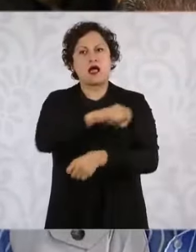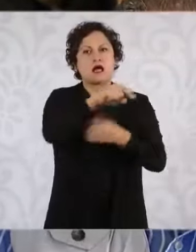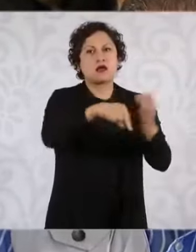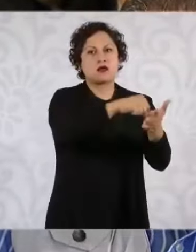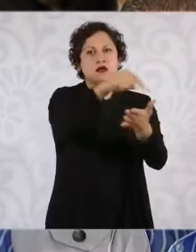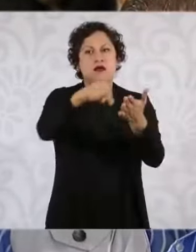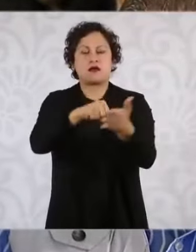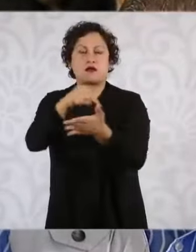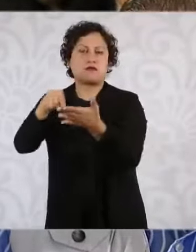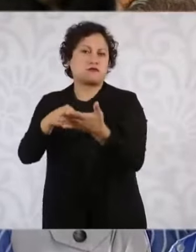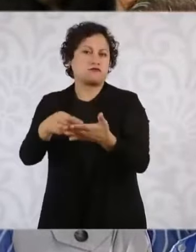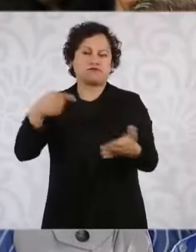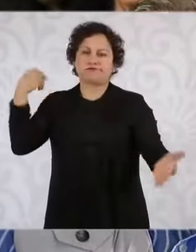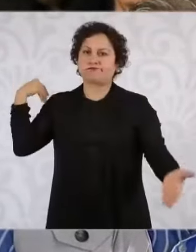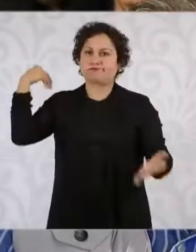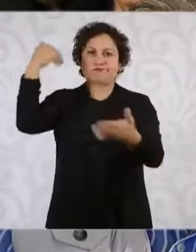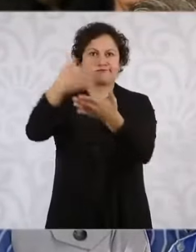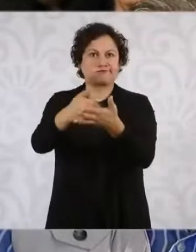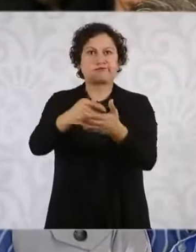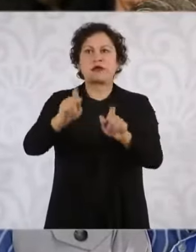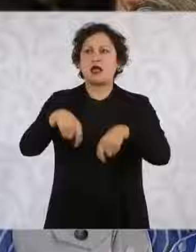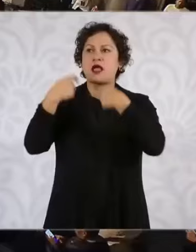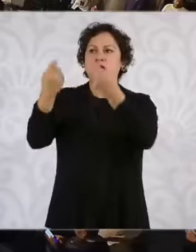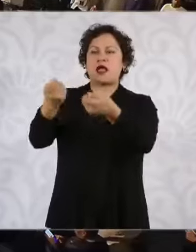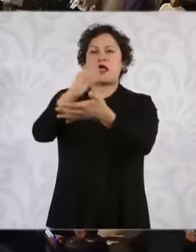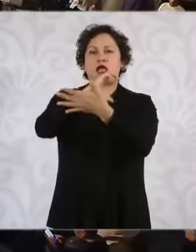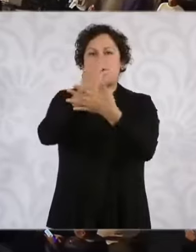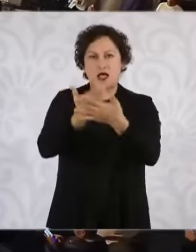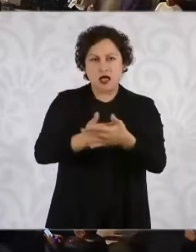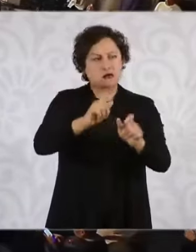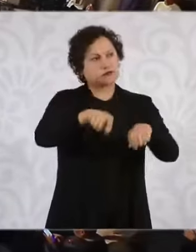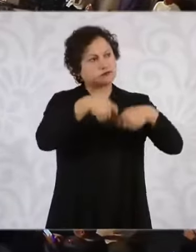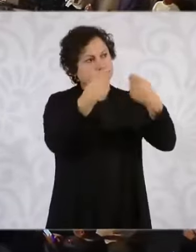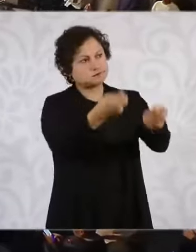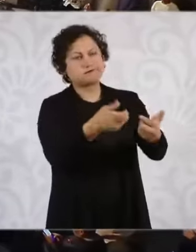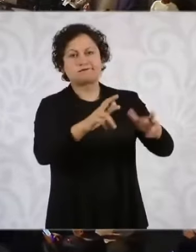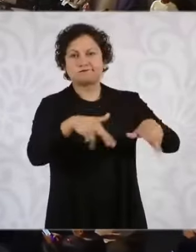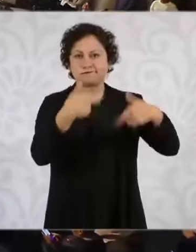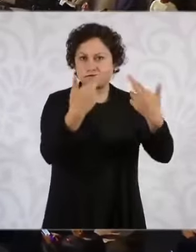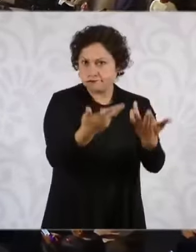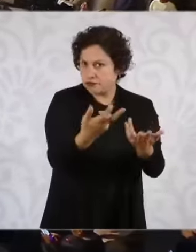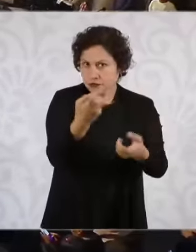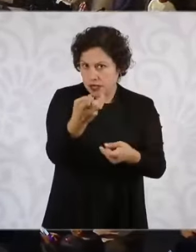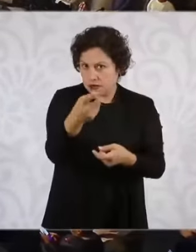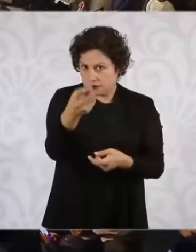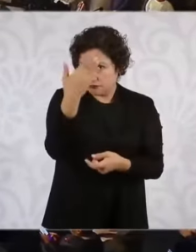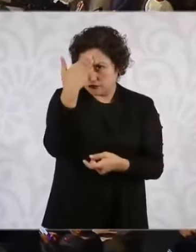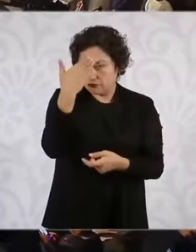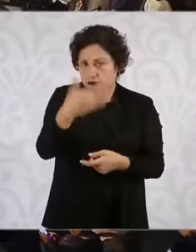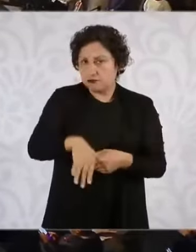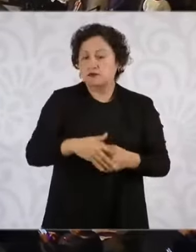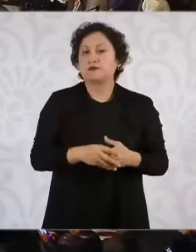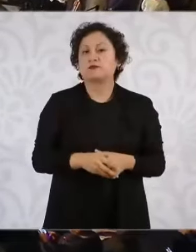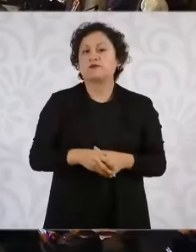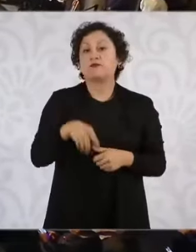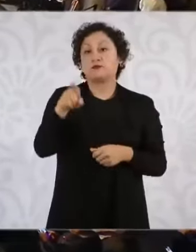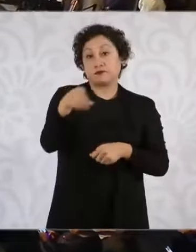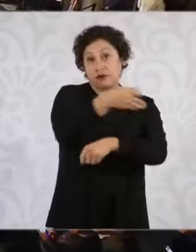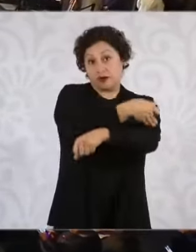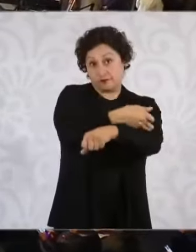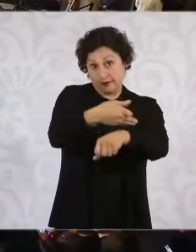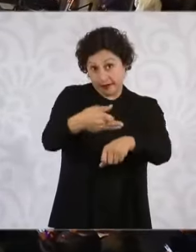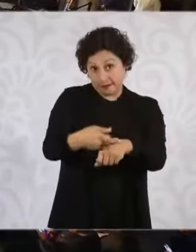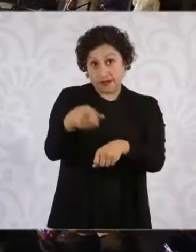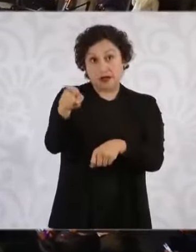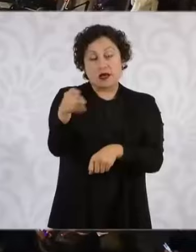que les dieron las concesiones y les regalaron las concesiones. Entonces, en el caso de ellos es una familia que ha